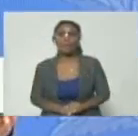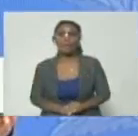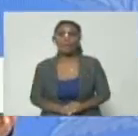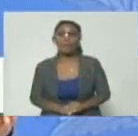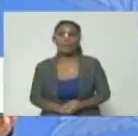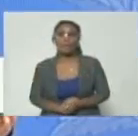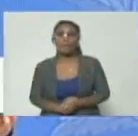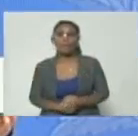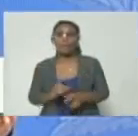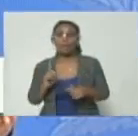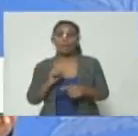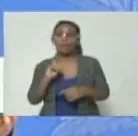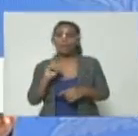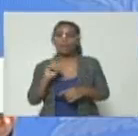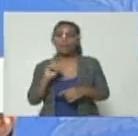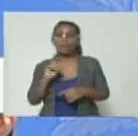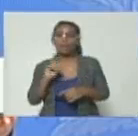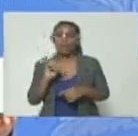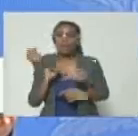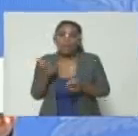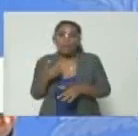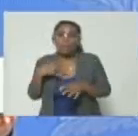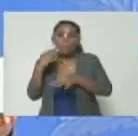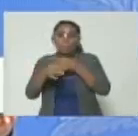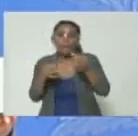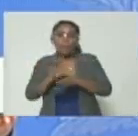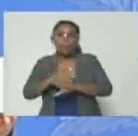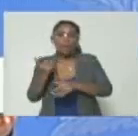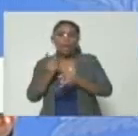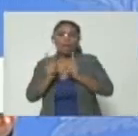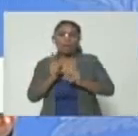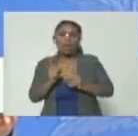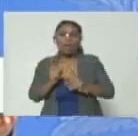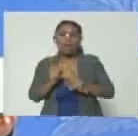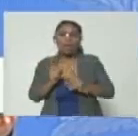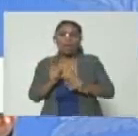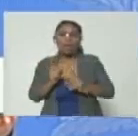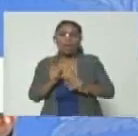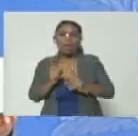inexplicables creo que que podrían haber hecho